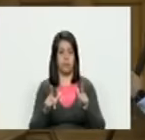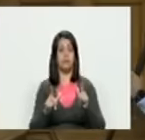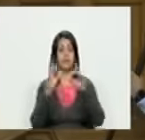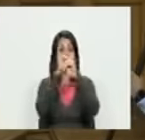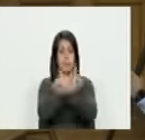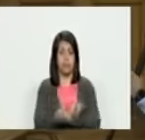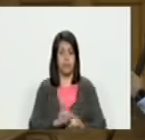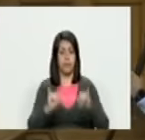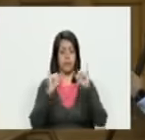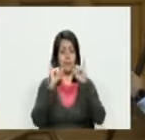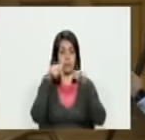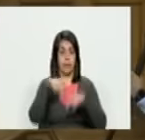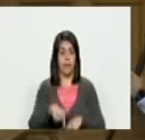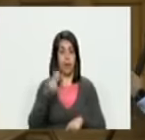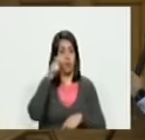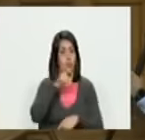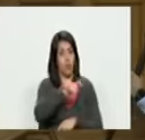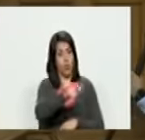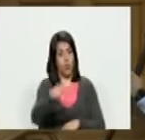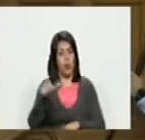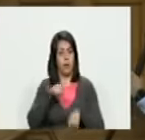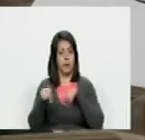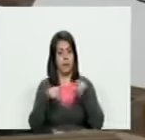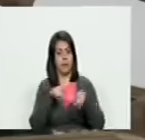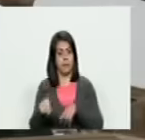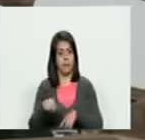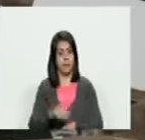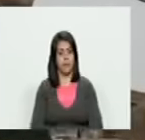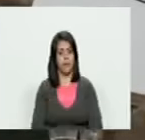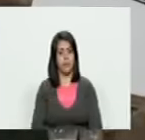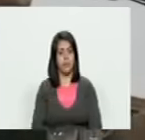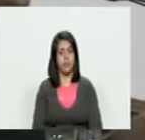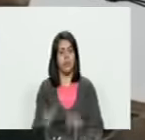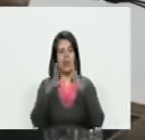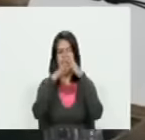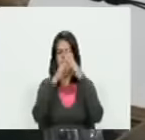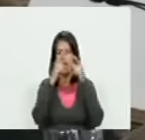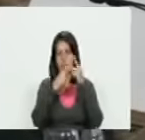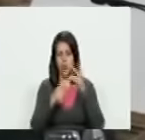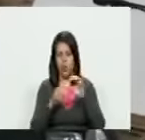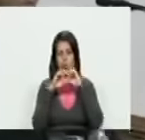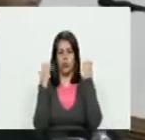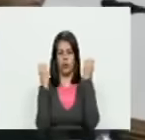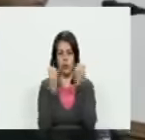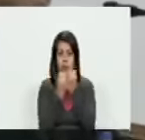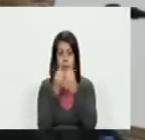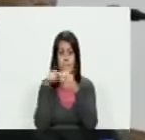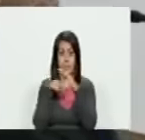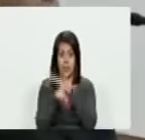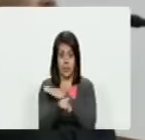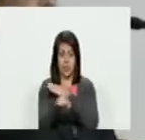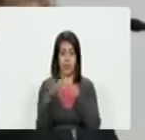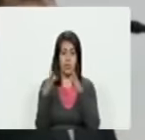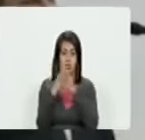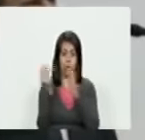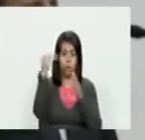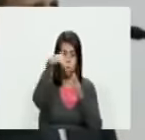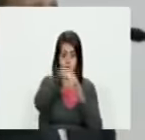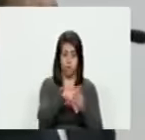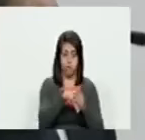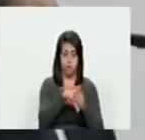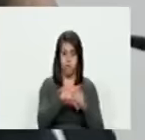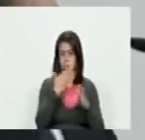independencia y hay soberanía métanse a su site y métanse a sus organismos metiches y métanse a su farsa